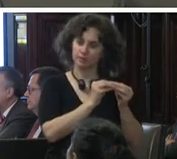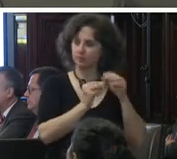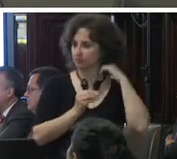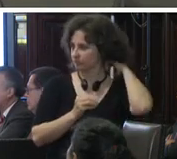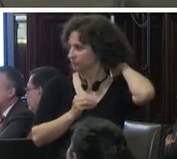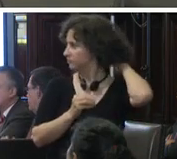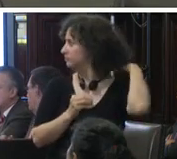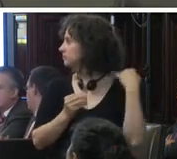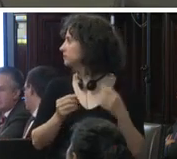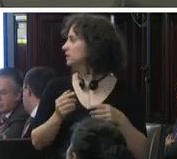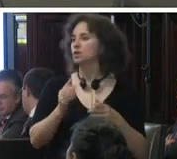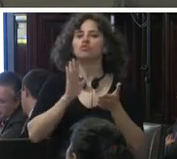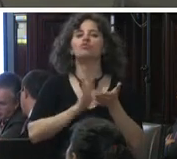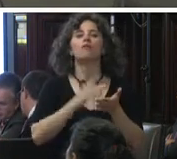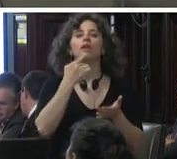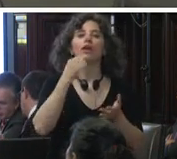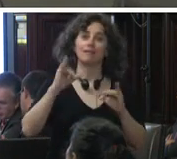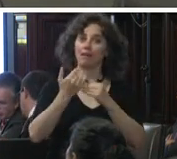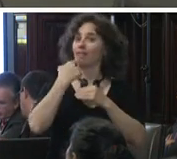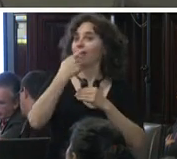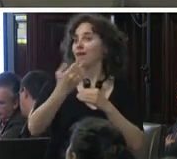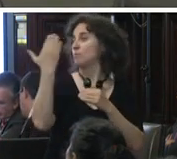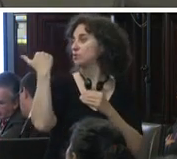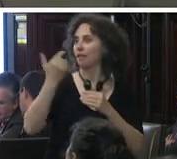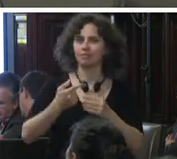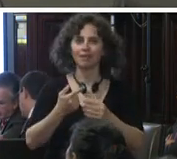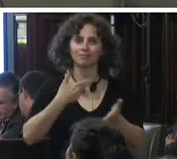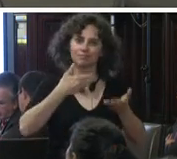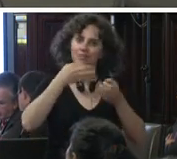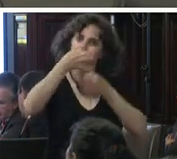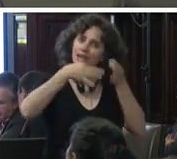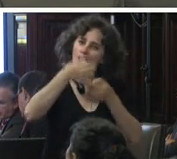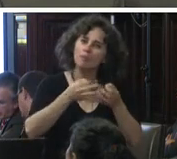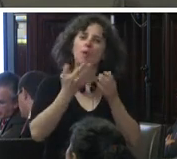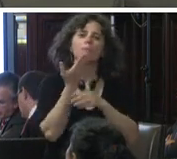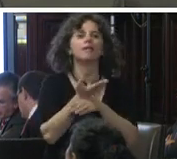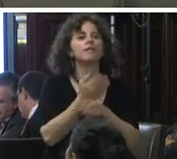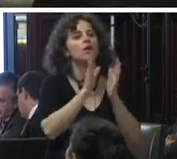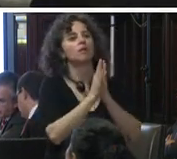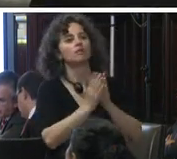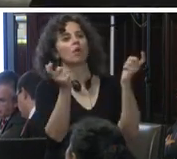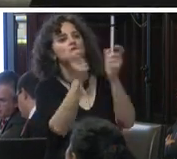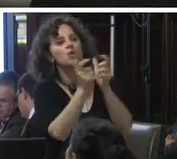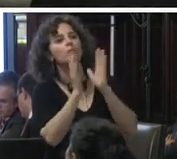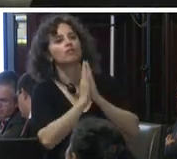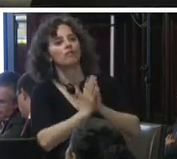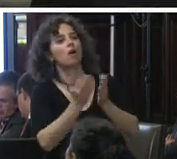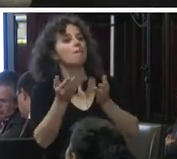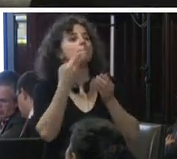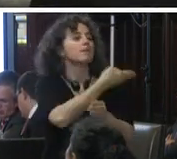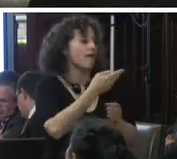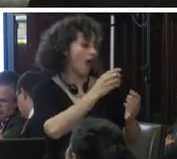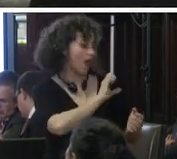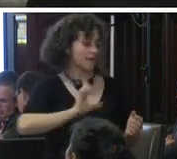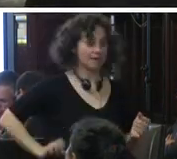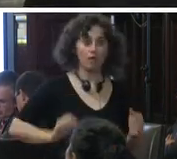con base a lo que hemos expuesto y lo que hemos compartido solicitamos a esta ilustre comisión exhorte al Estado mexicano